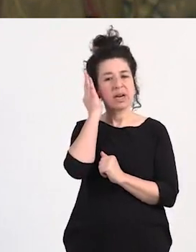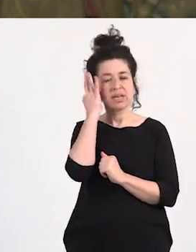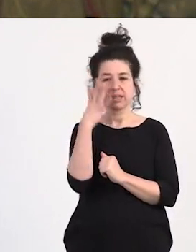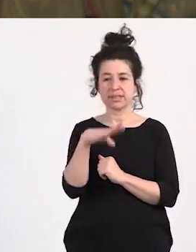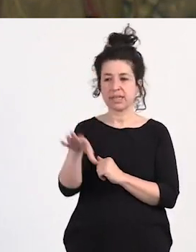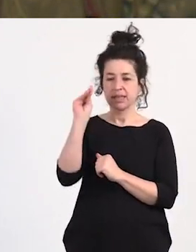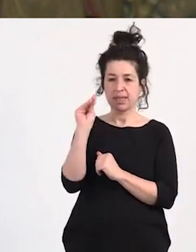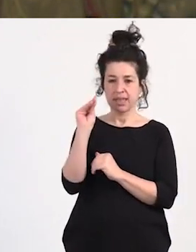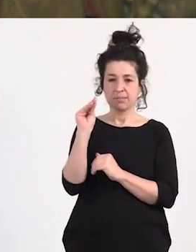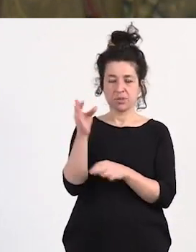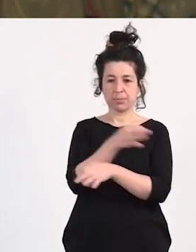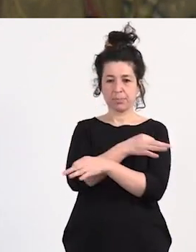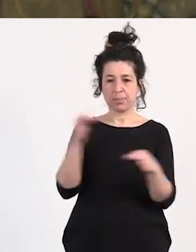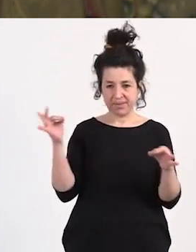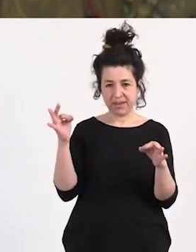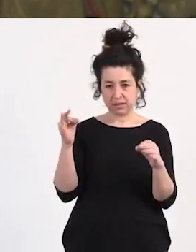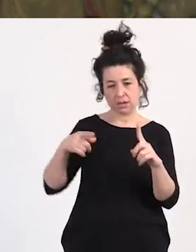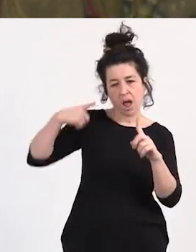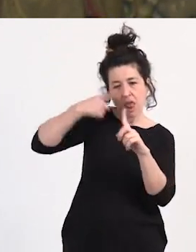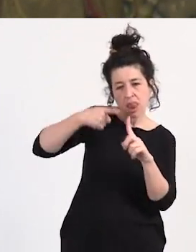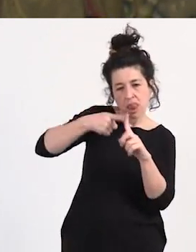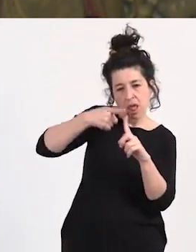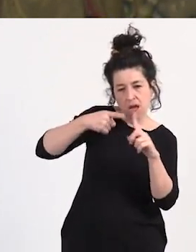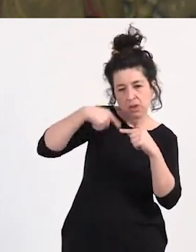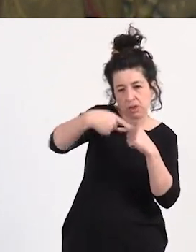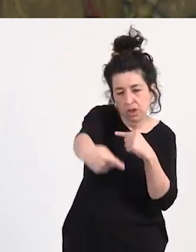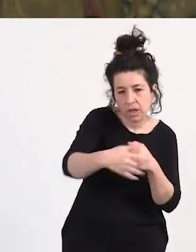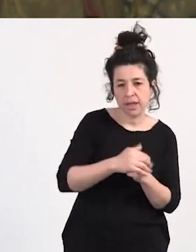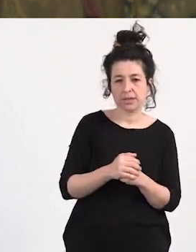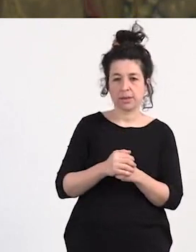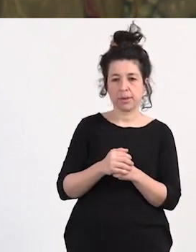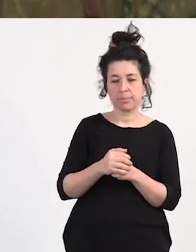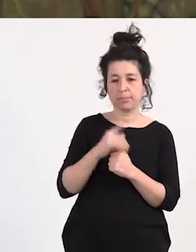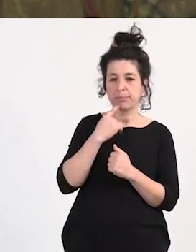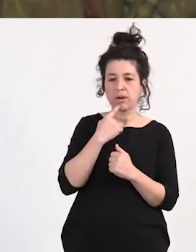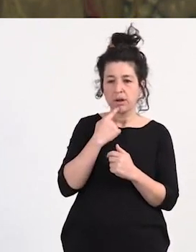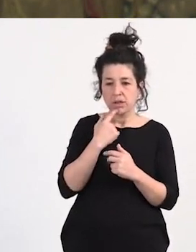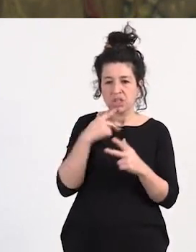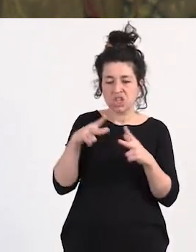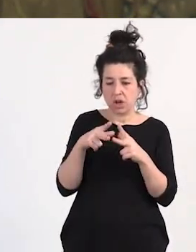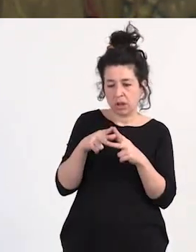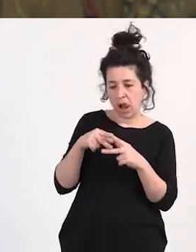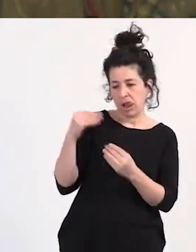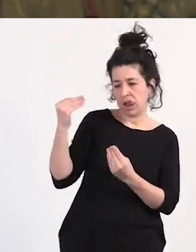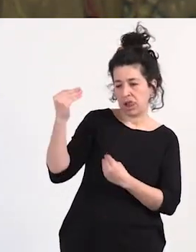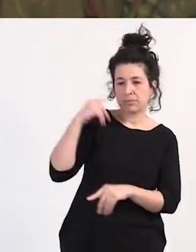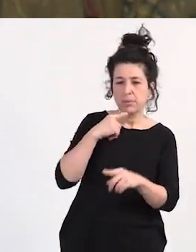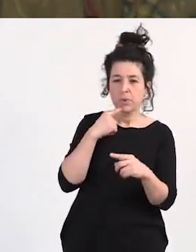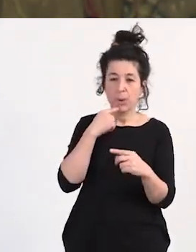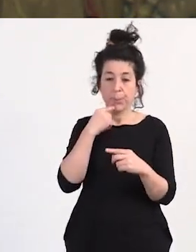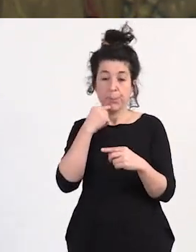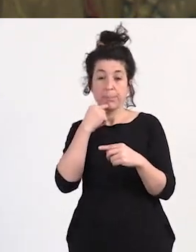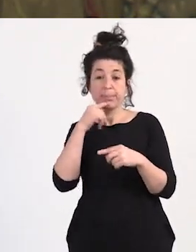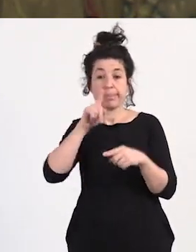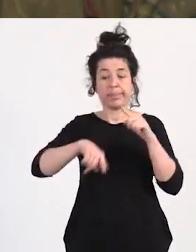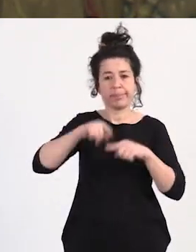perfectamente cuando hablamos de lo que es el acoso cotidiano de lo que es la intervención social a cada paso que una da de lo que es volver con miedo según